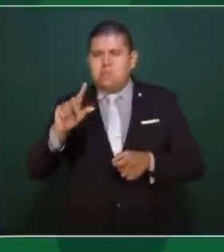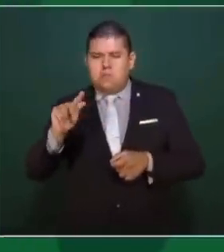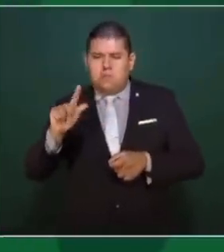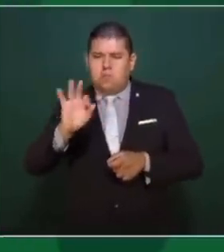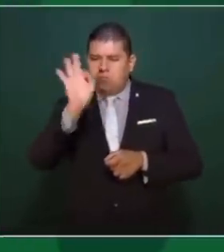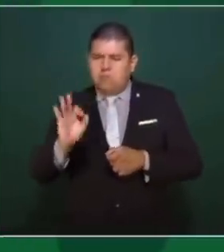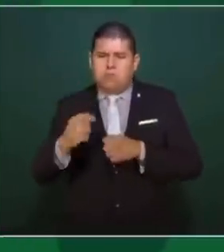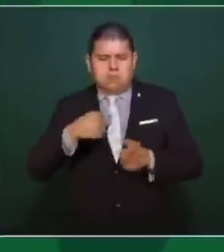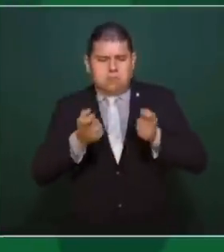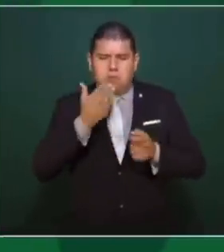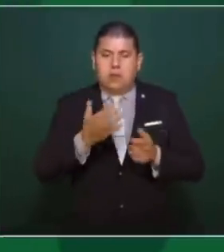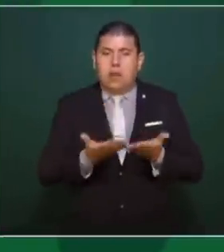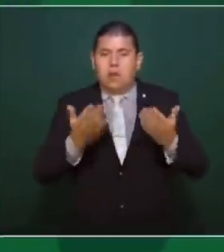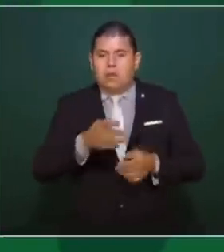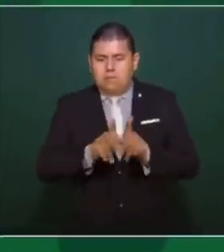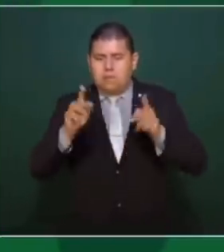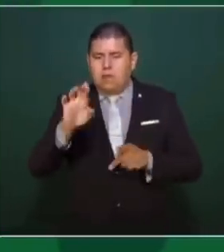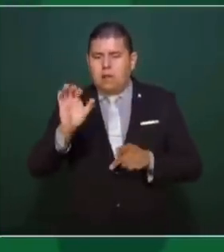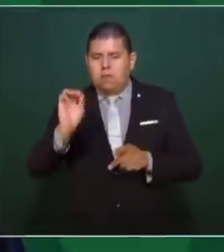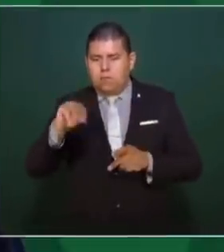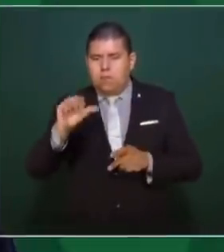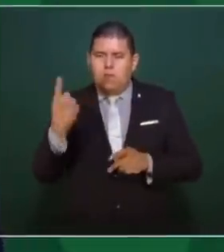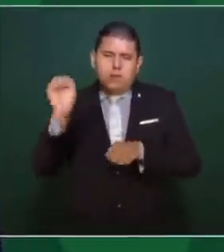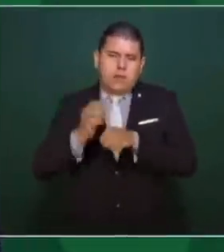Publicó el Reforma una encuesta hace una semana,